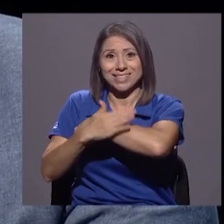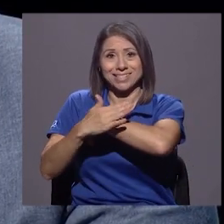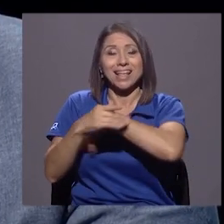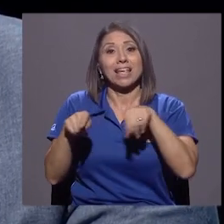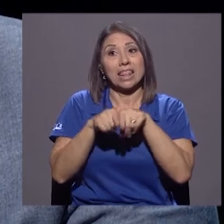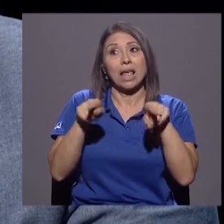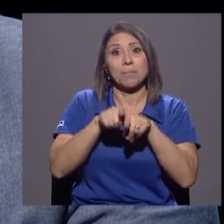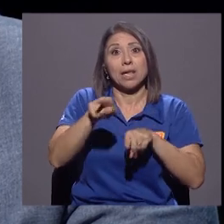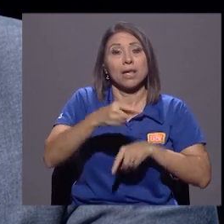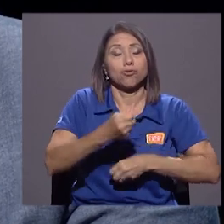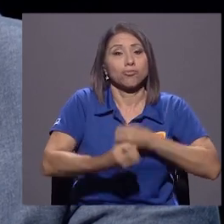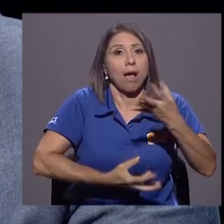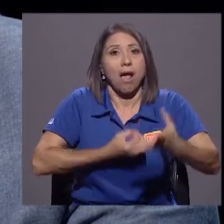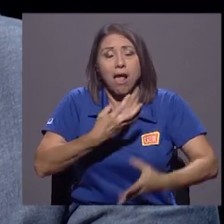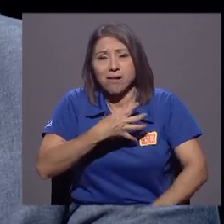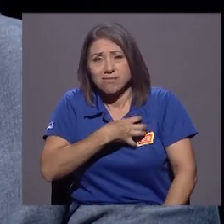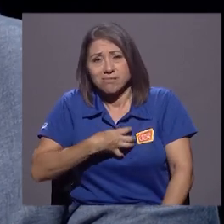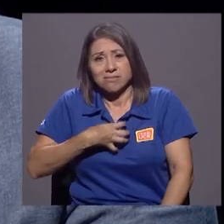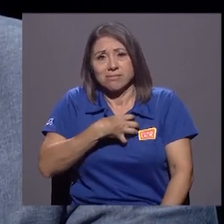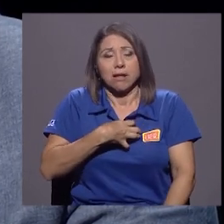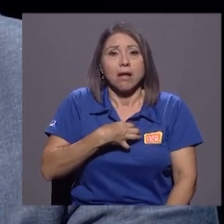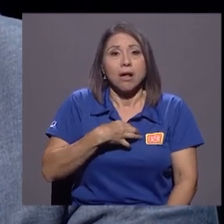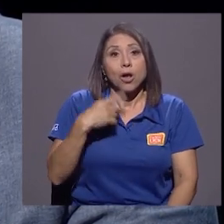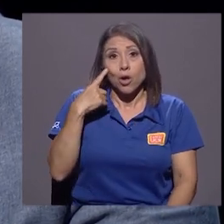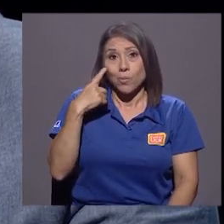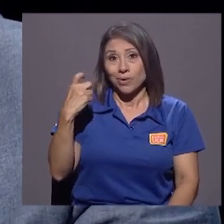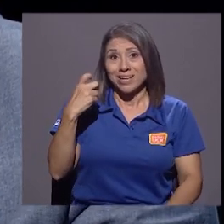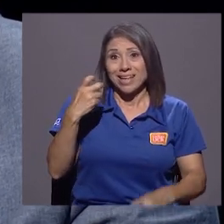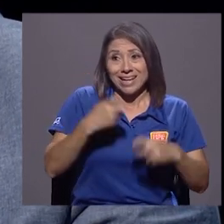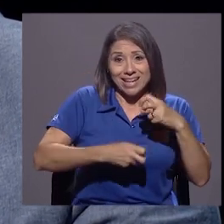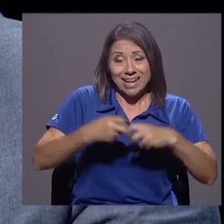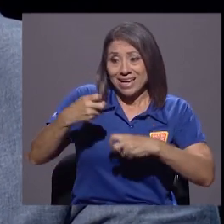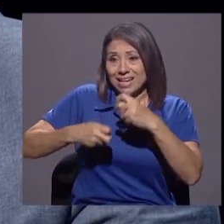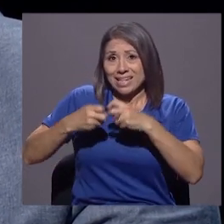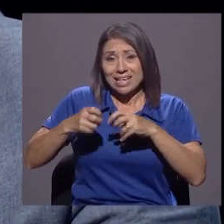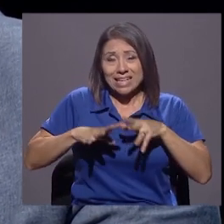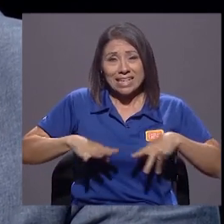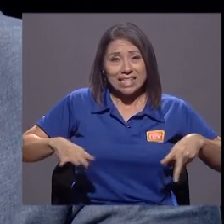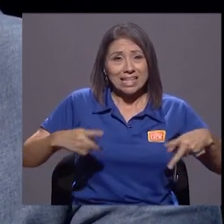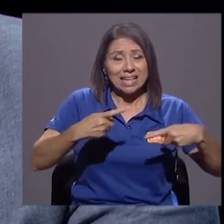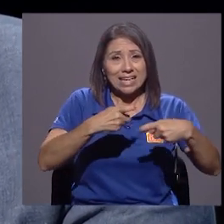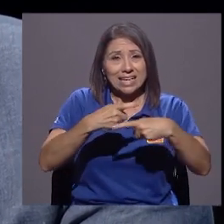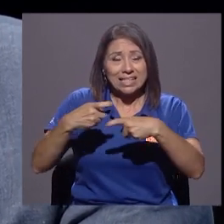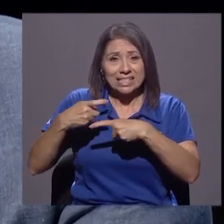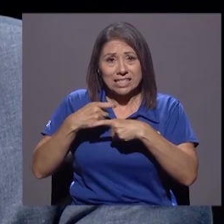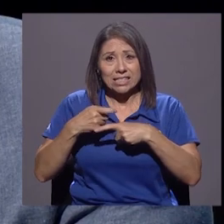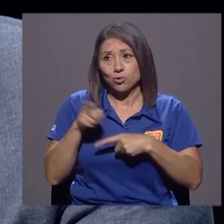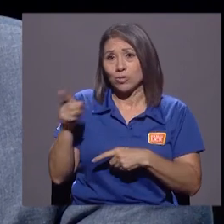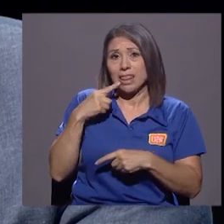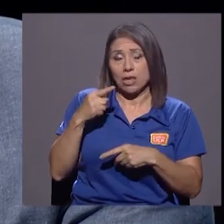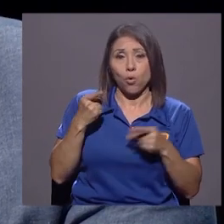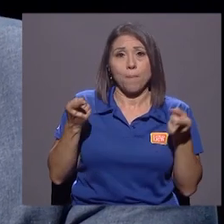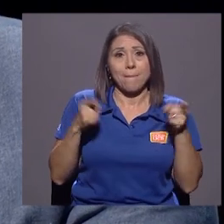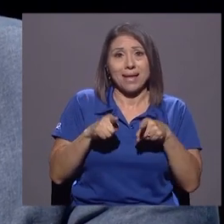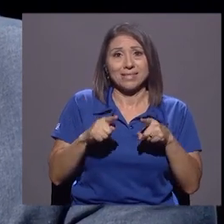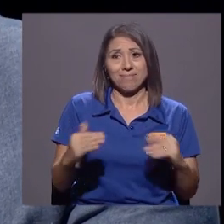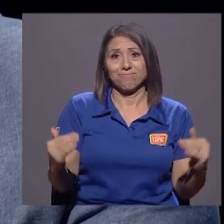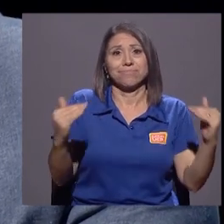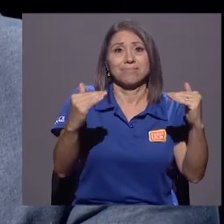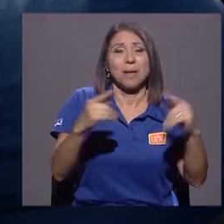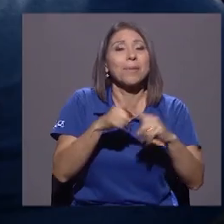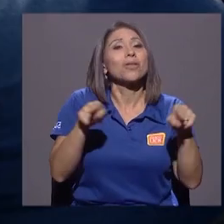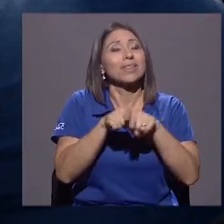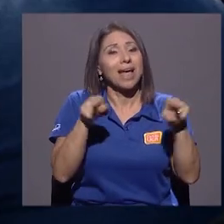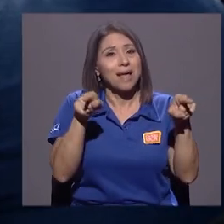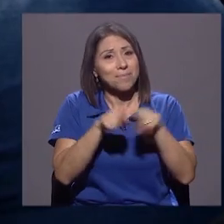indignaciones. Vea que la crisis, ahora usted la ponía en un ecosistema muy equitativo, pero también lo encontramos en las trincheras